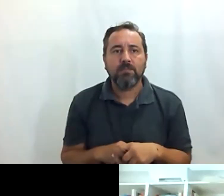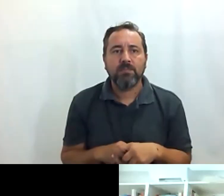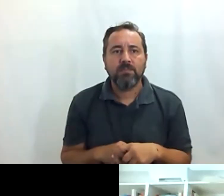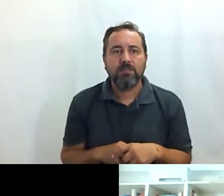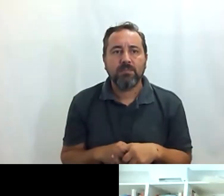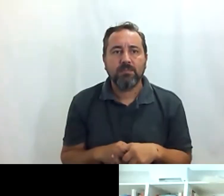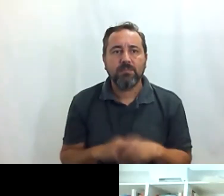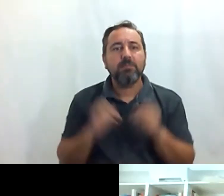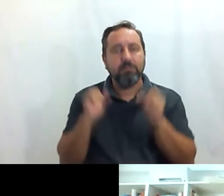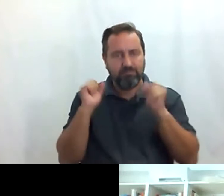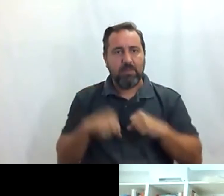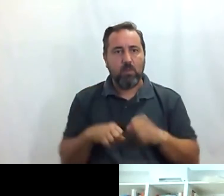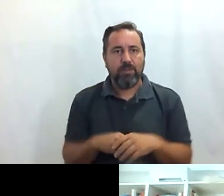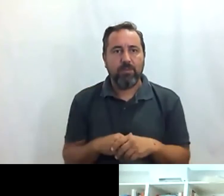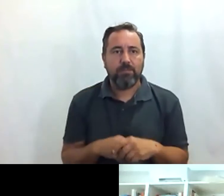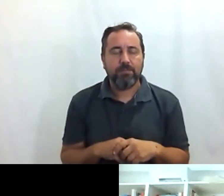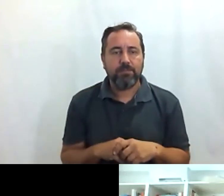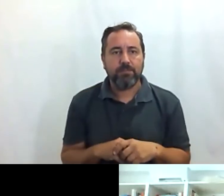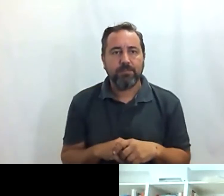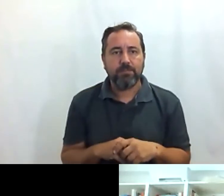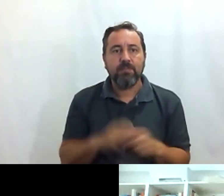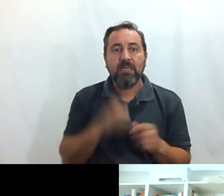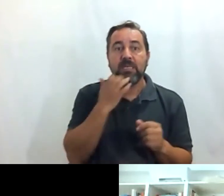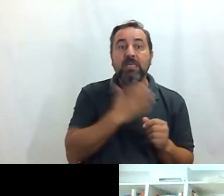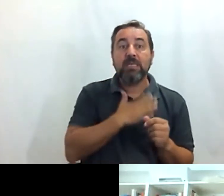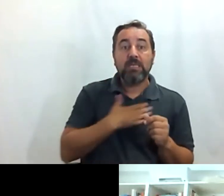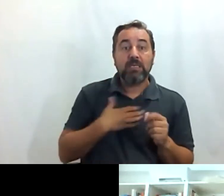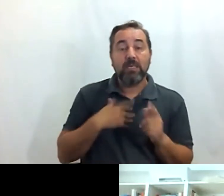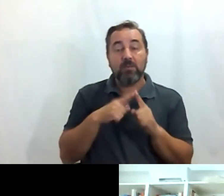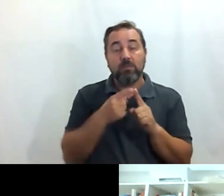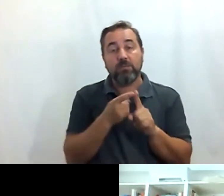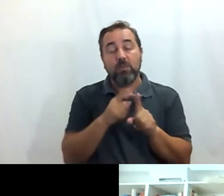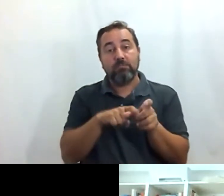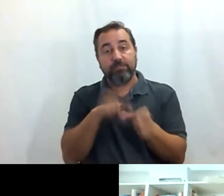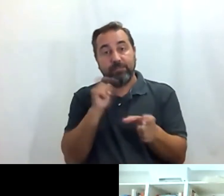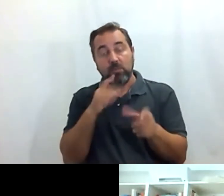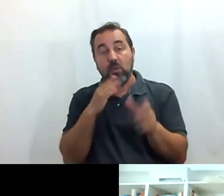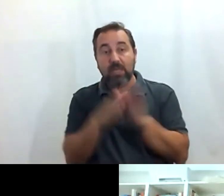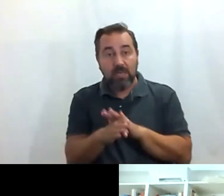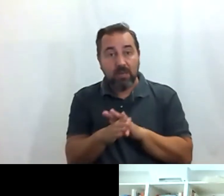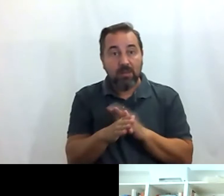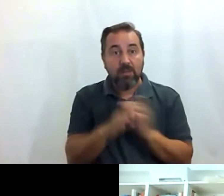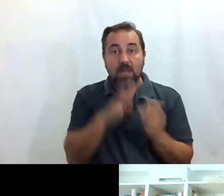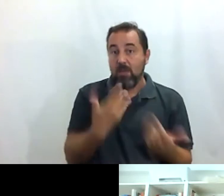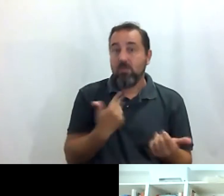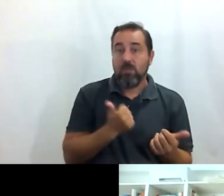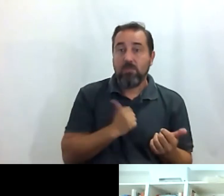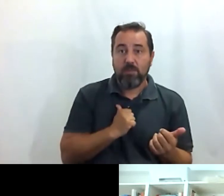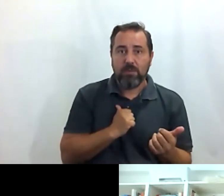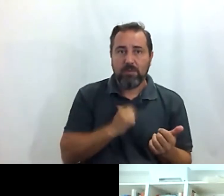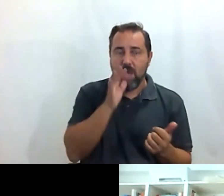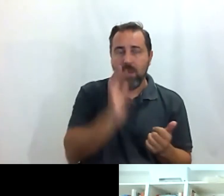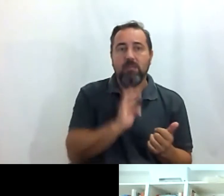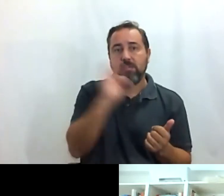Vale, de acuerdo. Si quieres, en lo que sales y entras, se da la